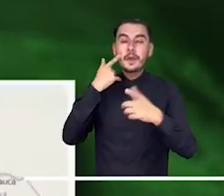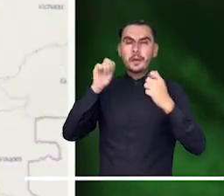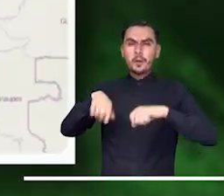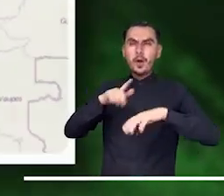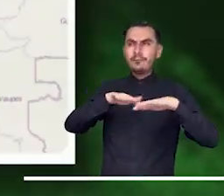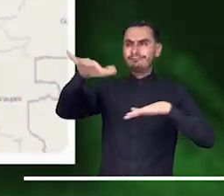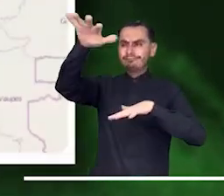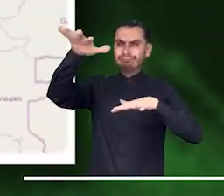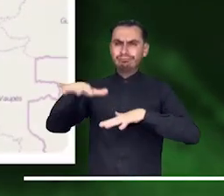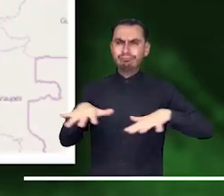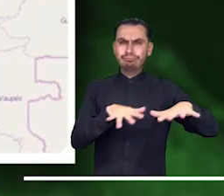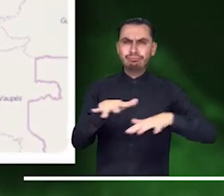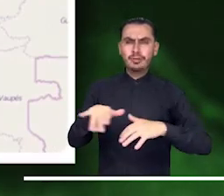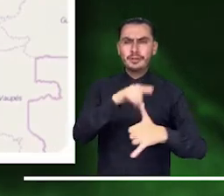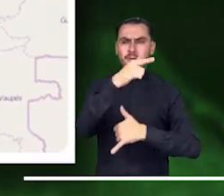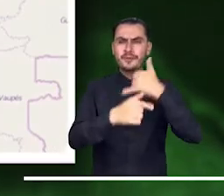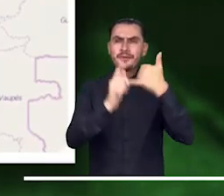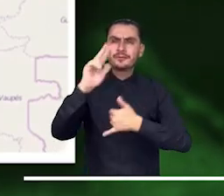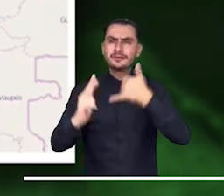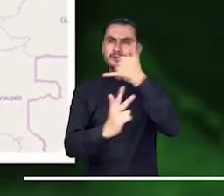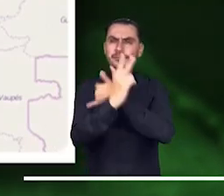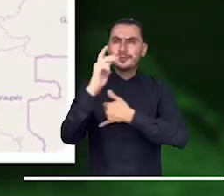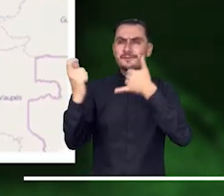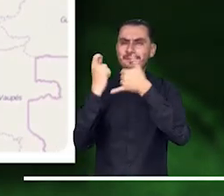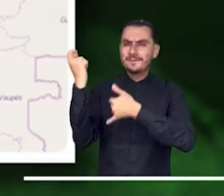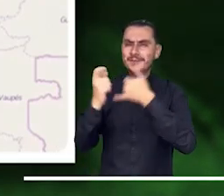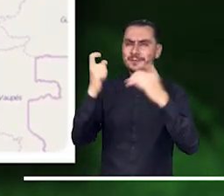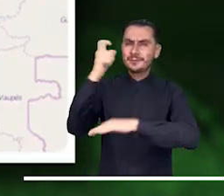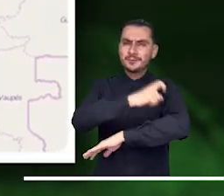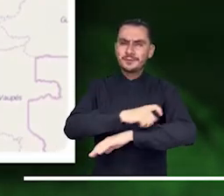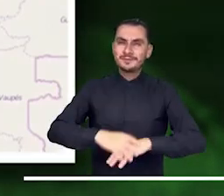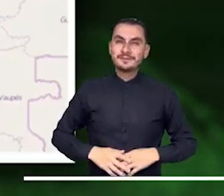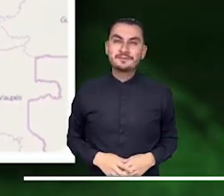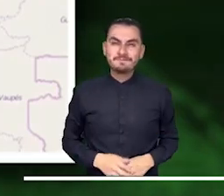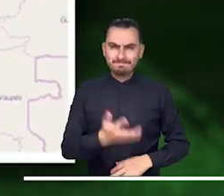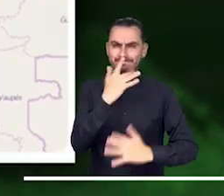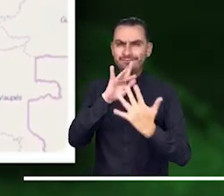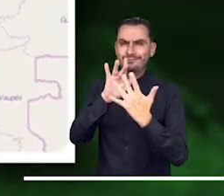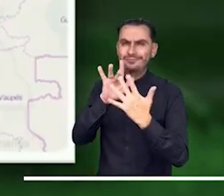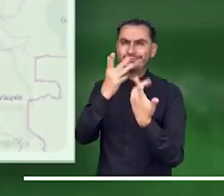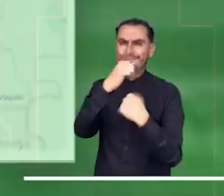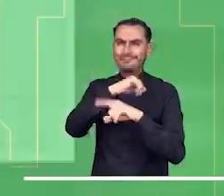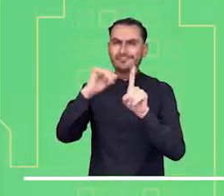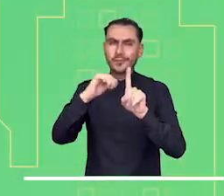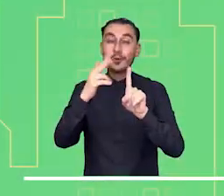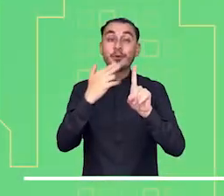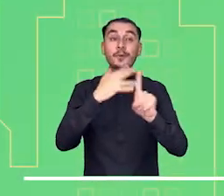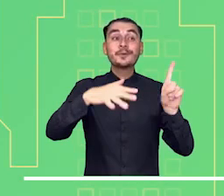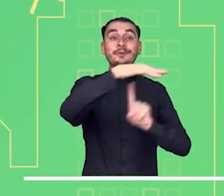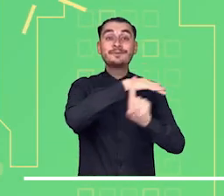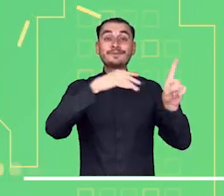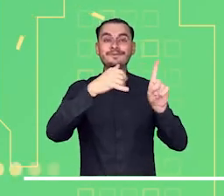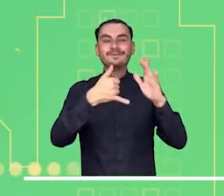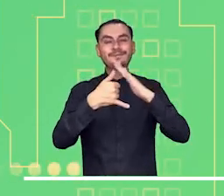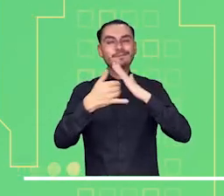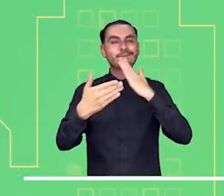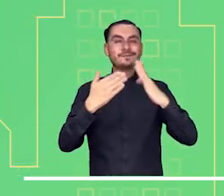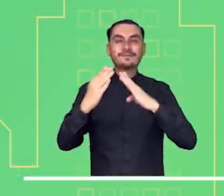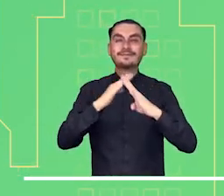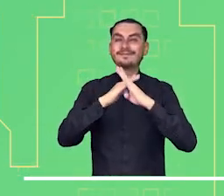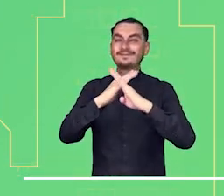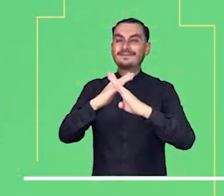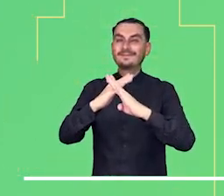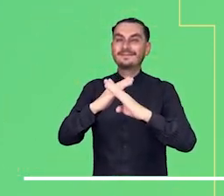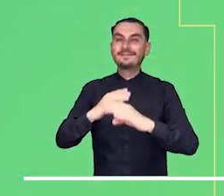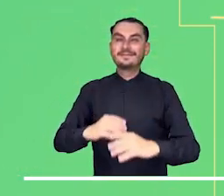Atención a los posibles deslizamientos en el Pacífico Los Andes, Meta y Putumayo. Síguenos en nuestras redes sociales.